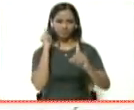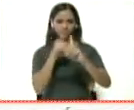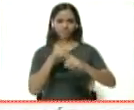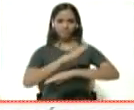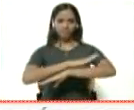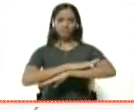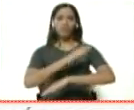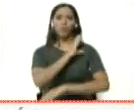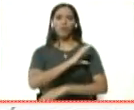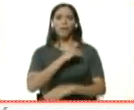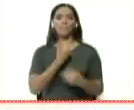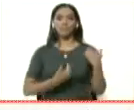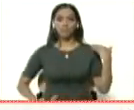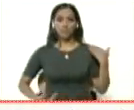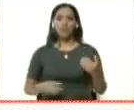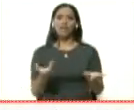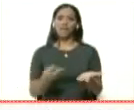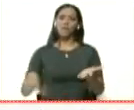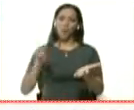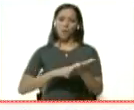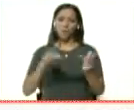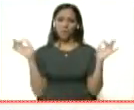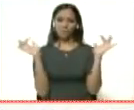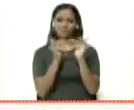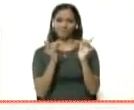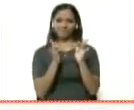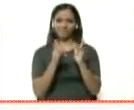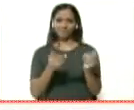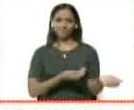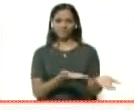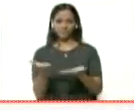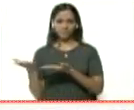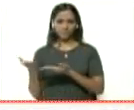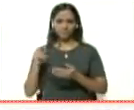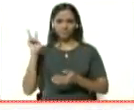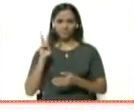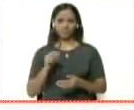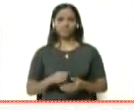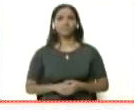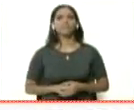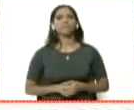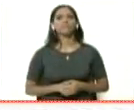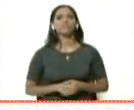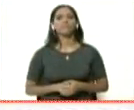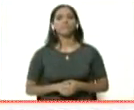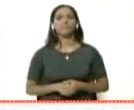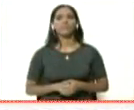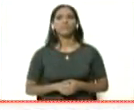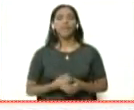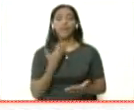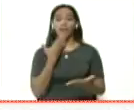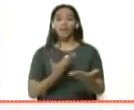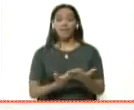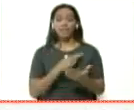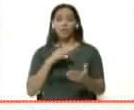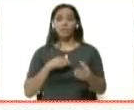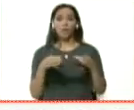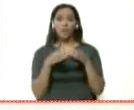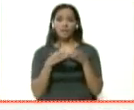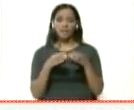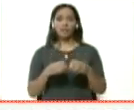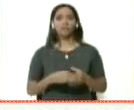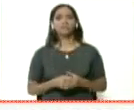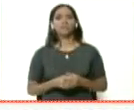puesto de comando presidencial y con ella retornamos el contacto a los estudios de Venezolana de Televisión. Adelante. Gracias a nuestra compañera María